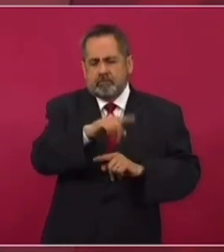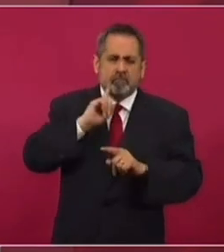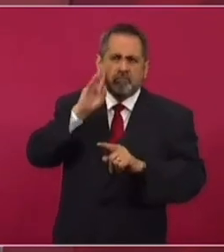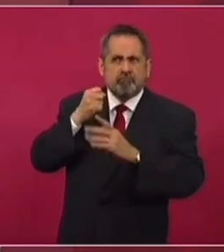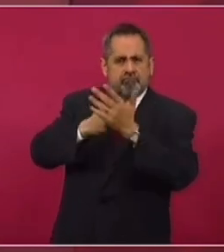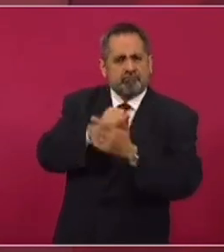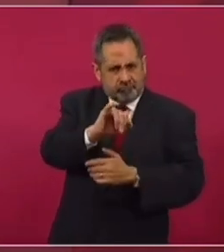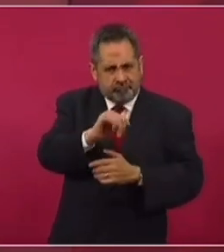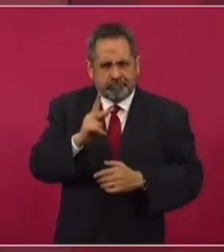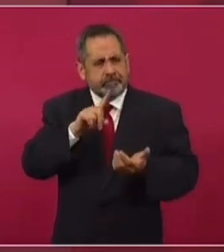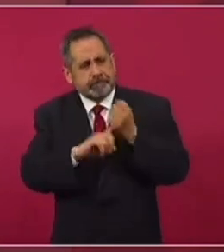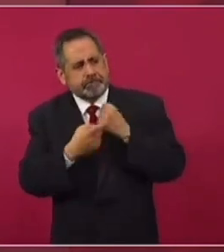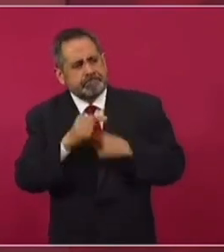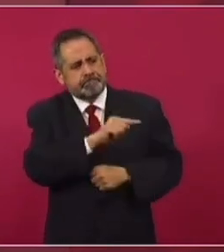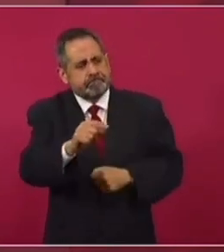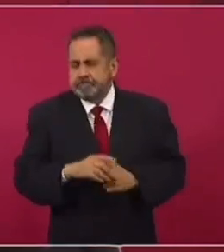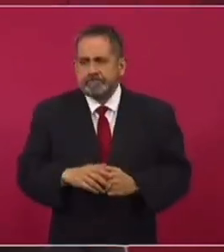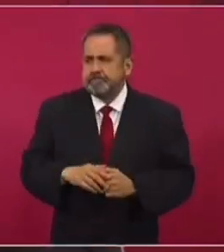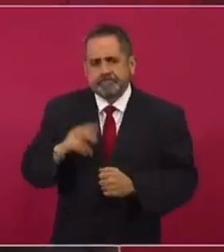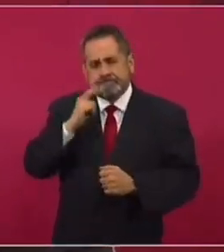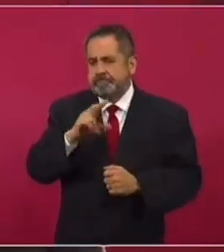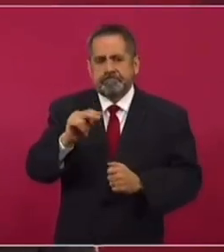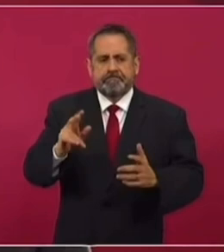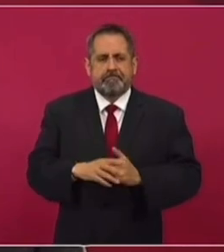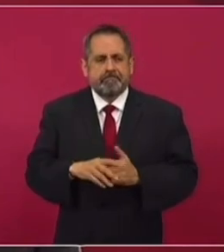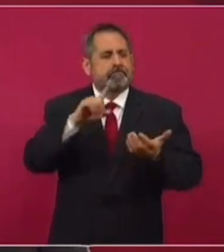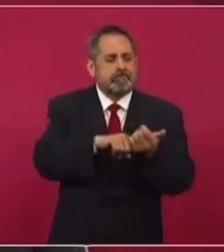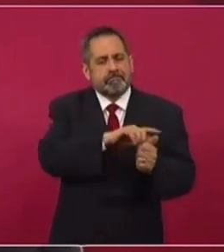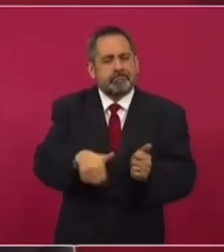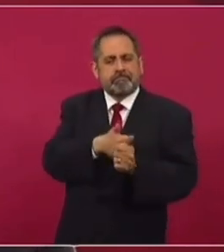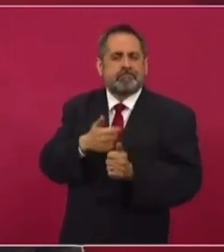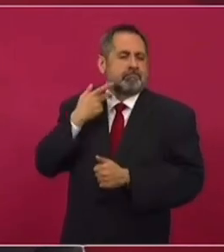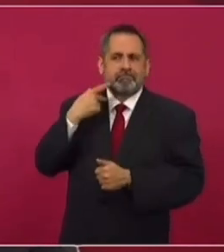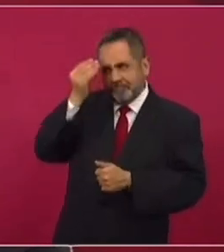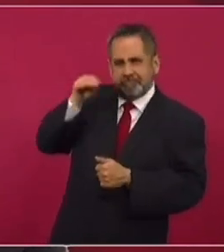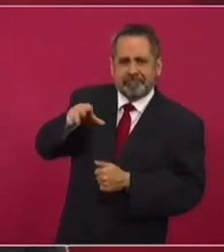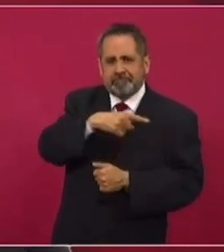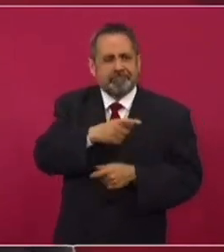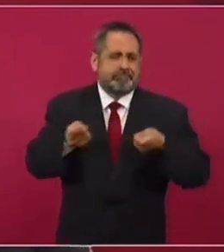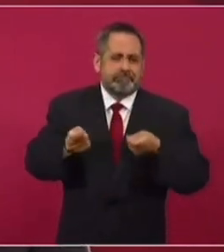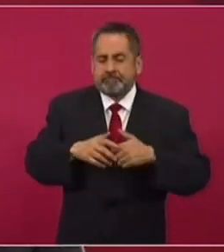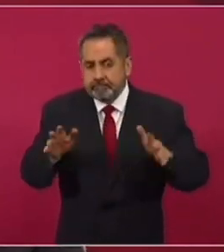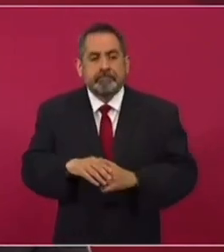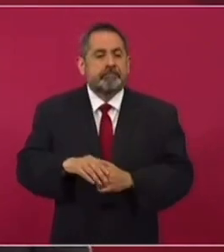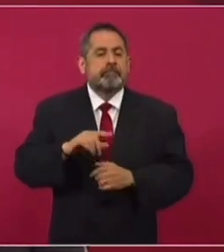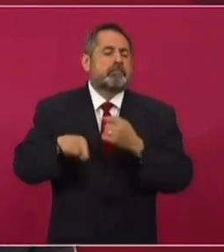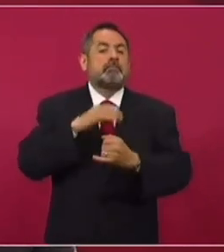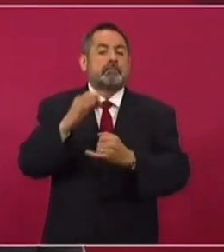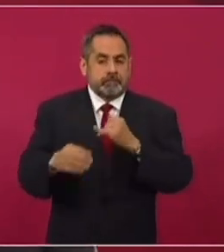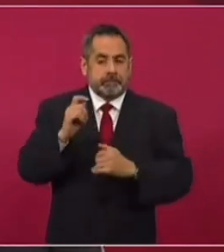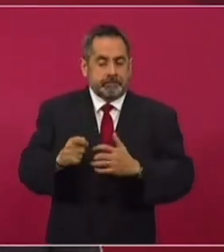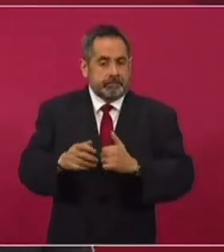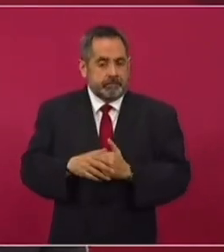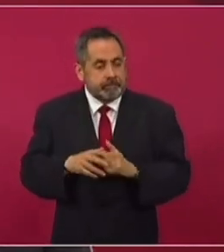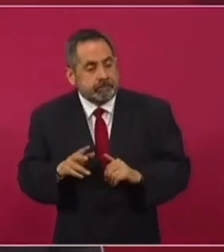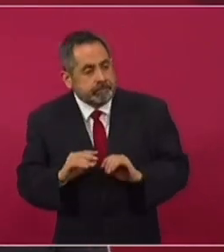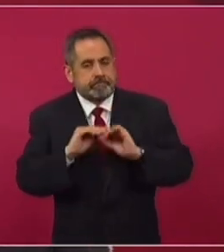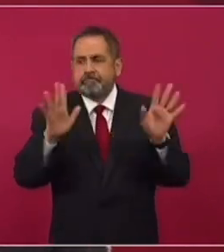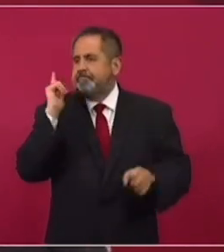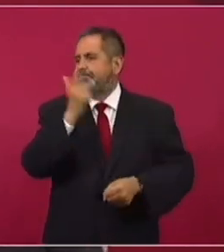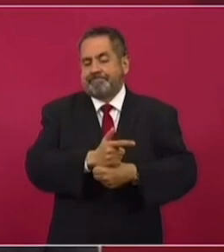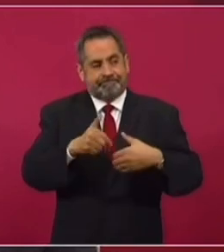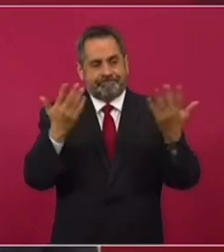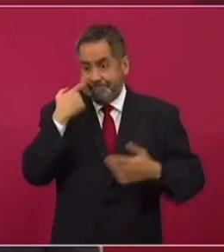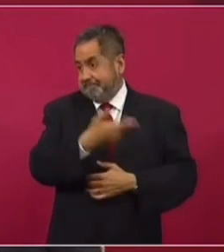causa, sino veía yo que había un interés político de afectarnos. Al final, todo quedó al